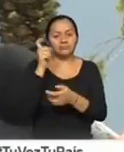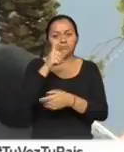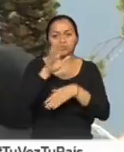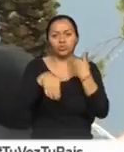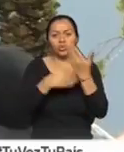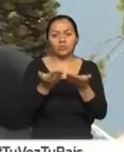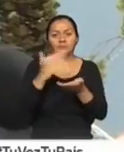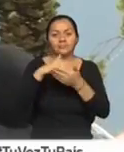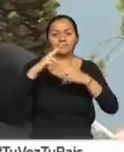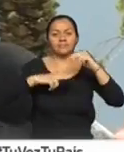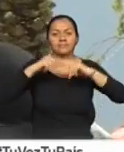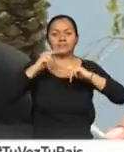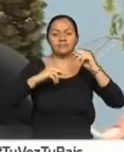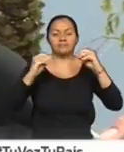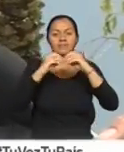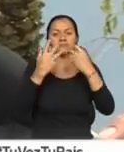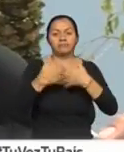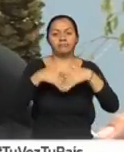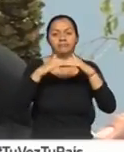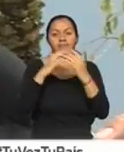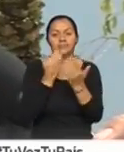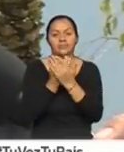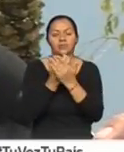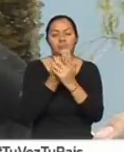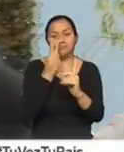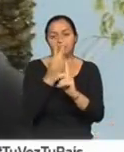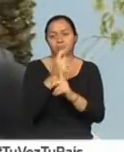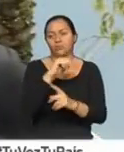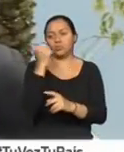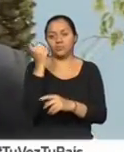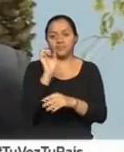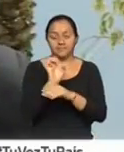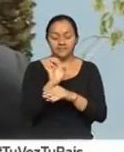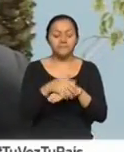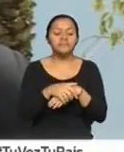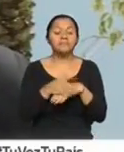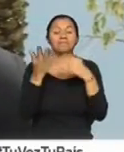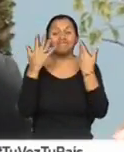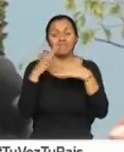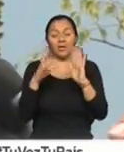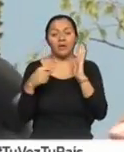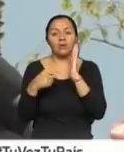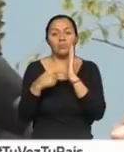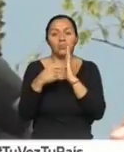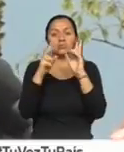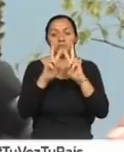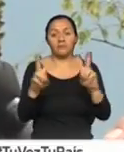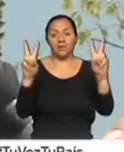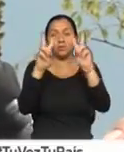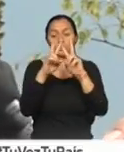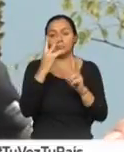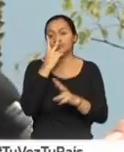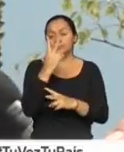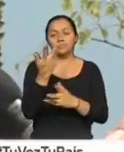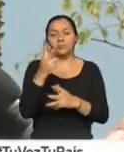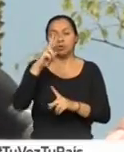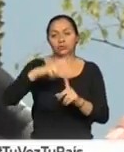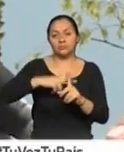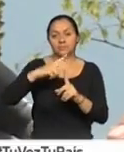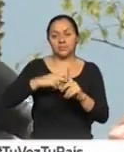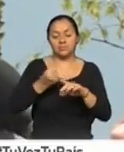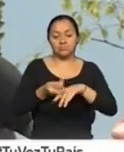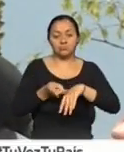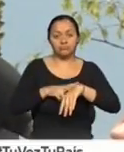reconstrucción y reactivación económica del resto del país. El impuesto al valor agregado en los dos últimos meses hemos crecido